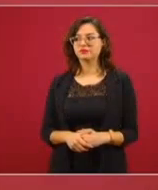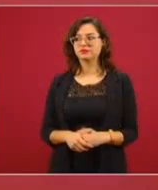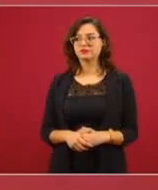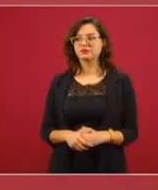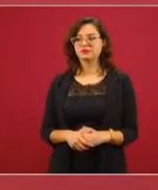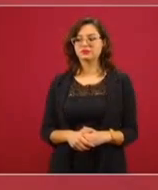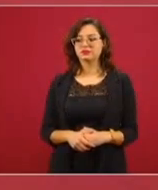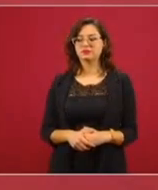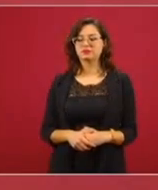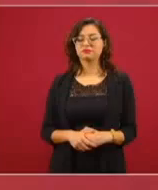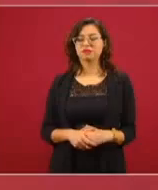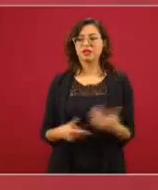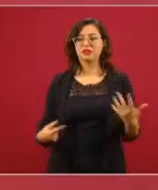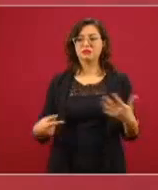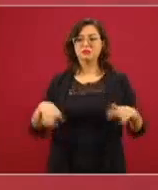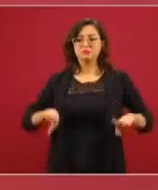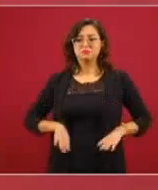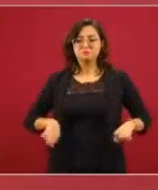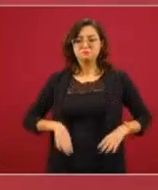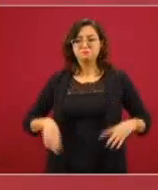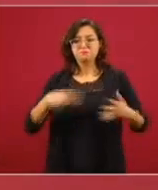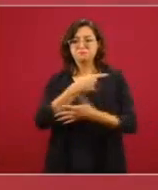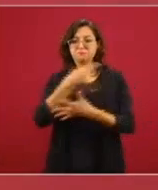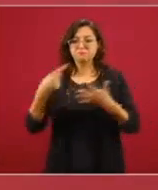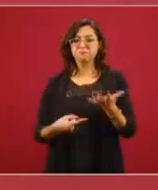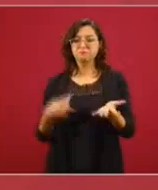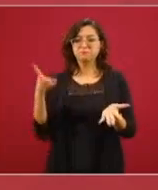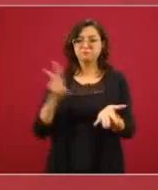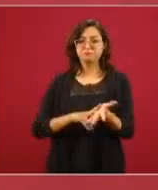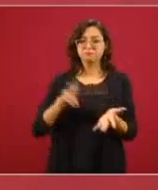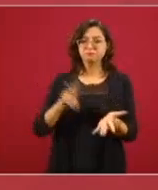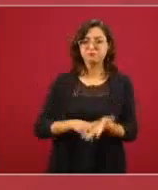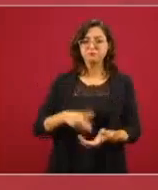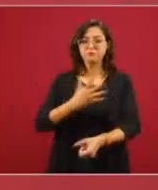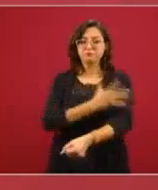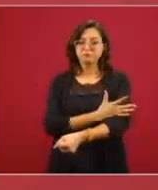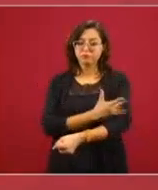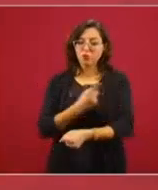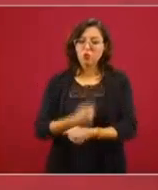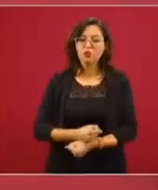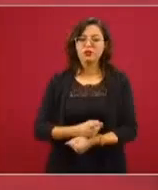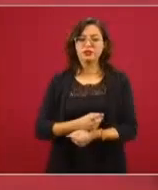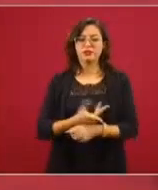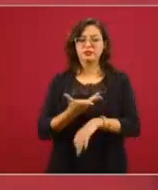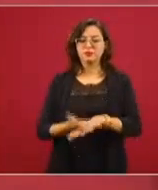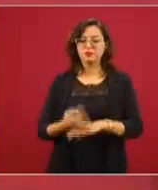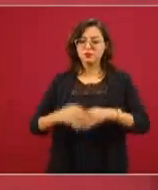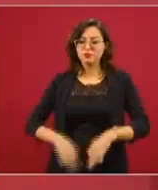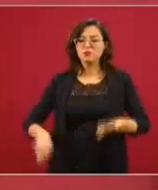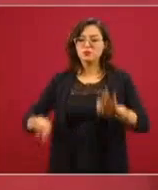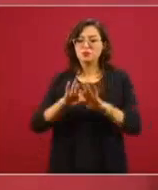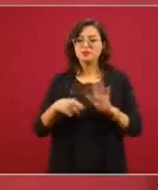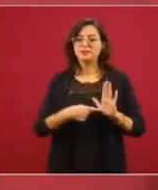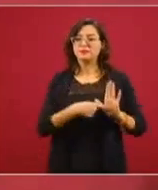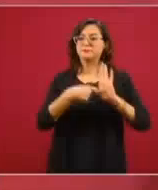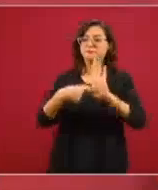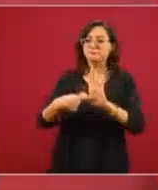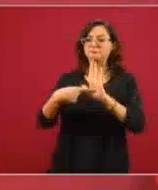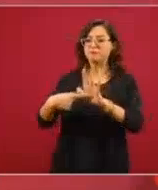la importancia que tiene la honestidad, convirtiéndola en un hábito,